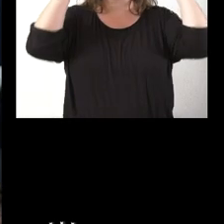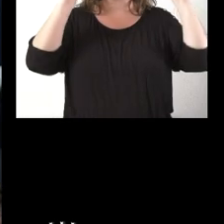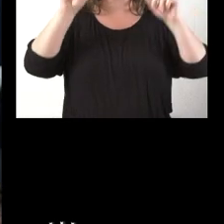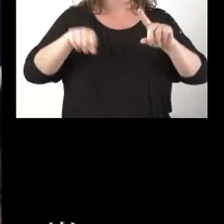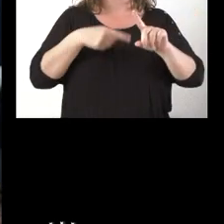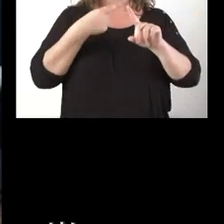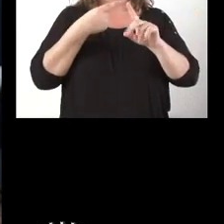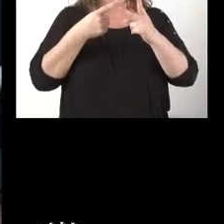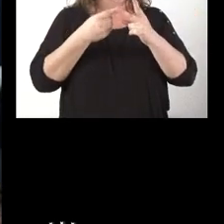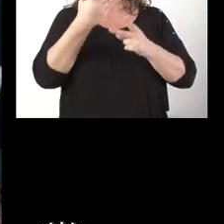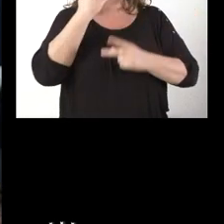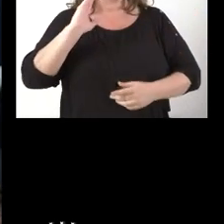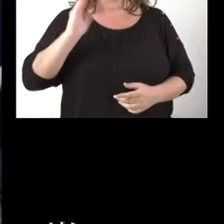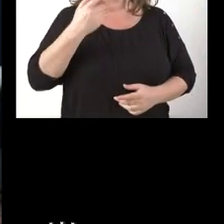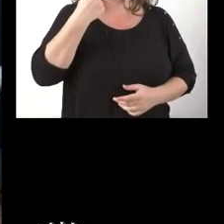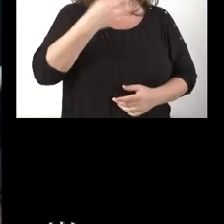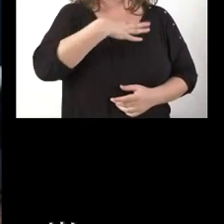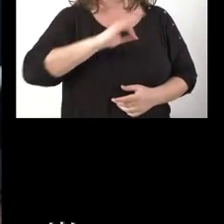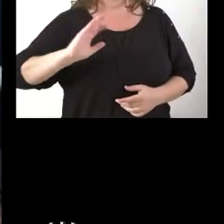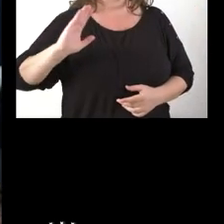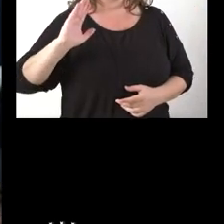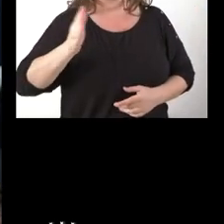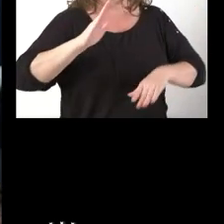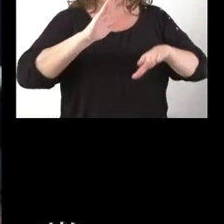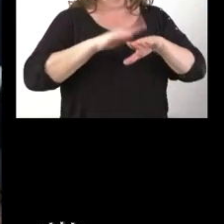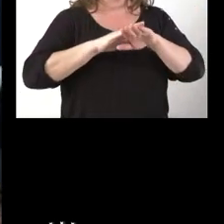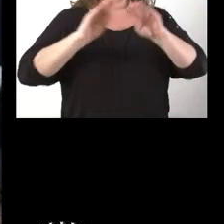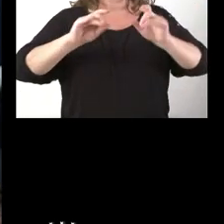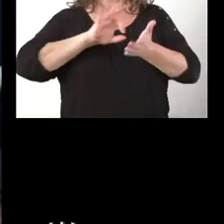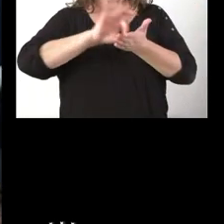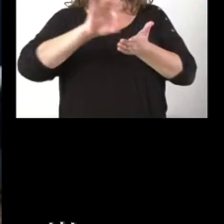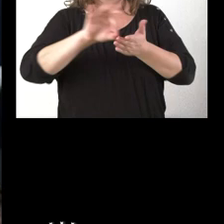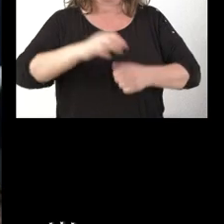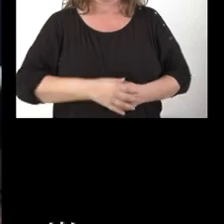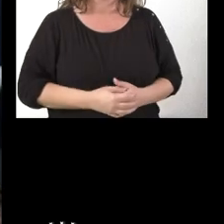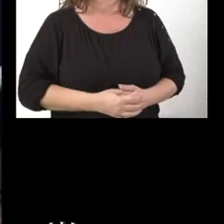y el perjuicio que dicen que podría causar al propio servicio que prestan.